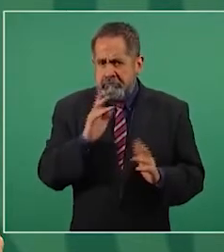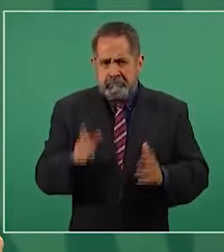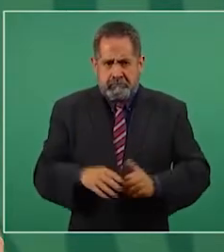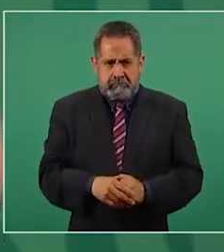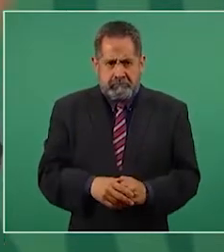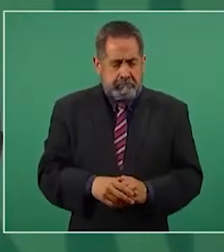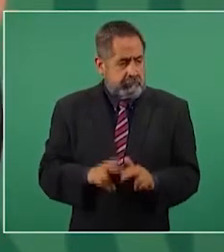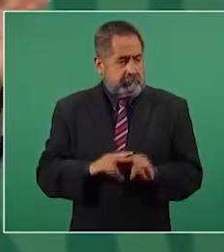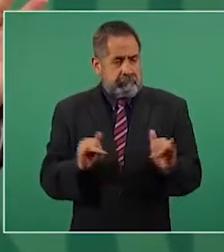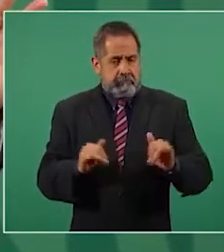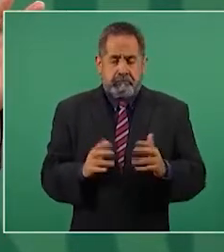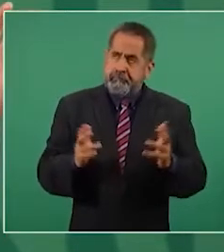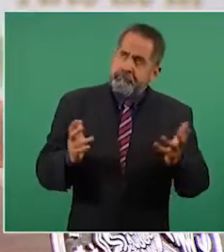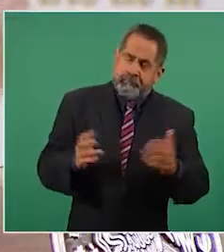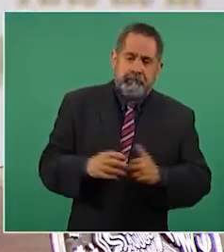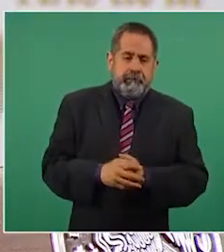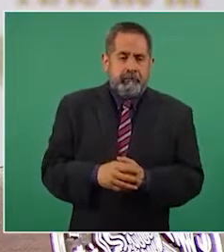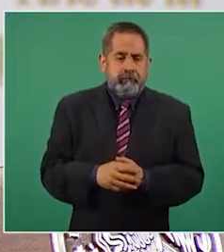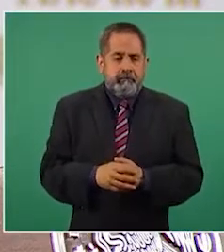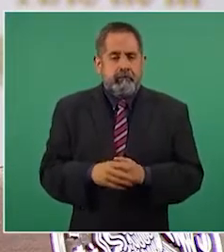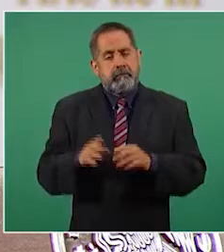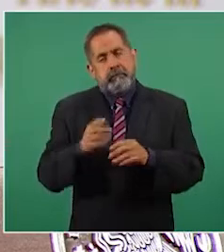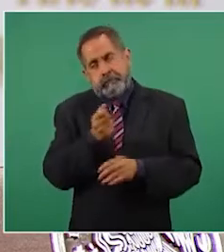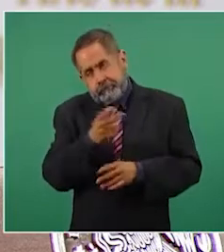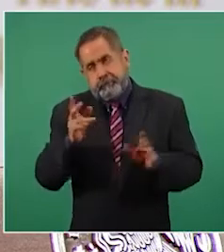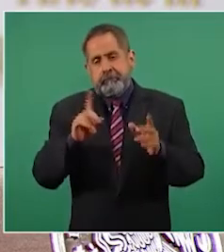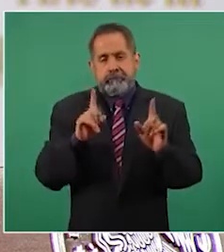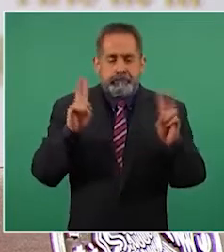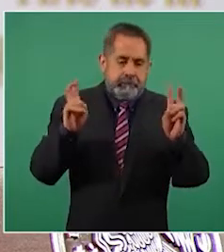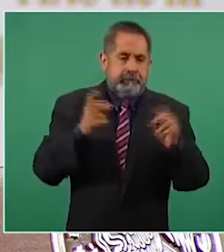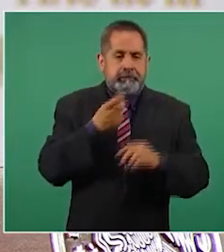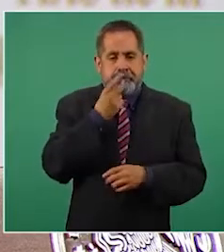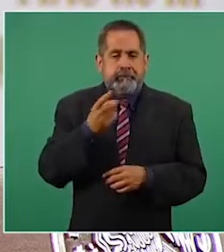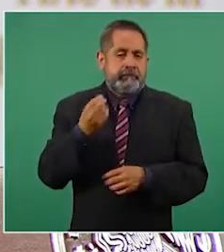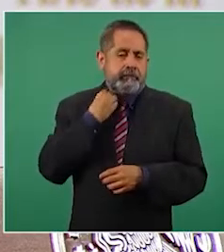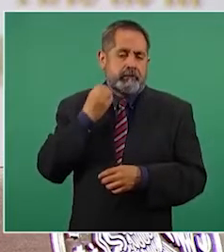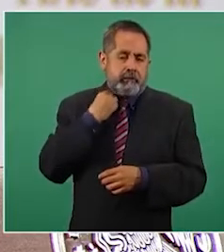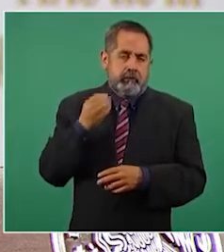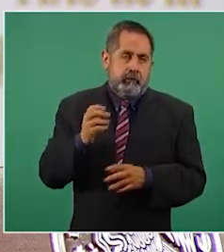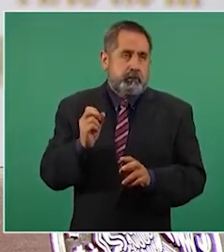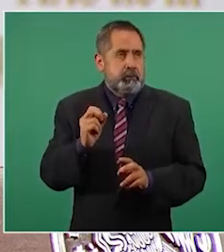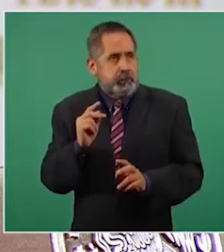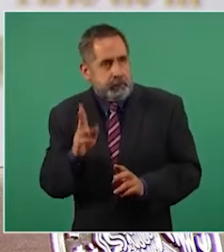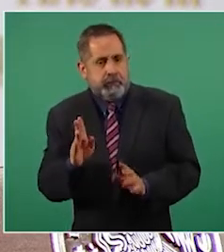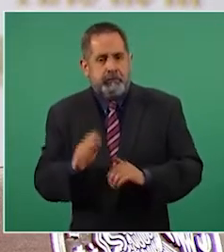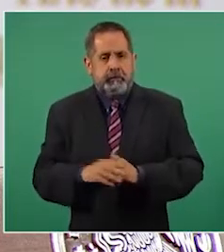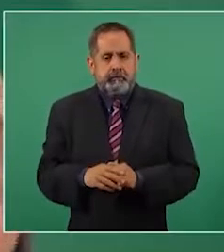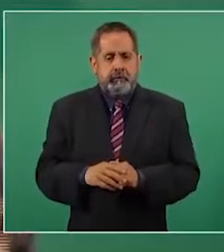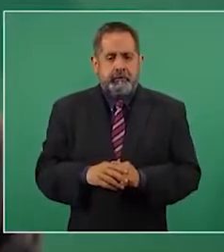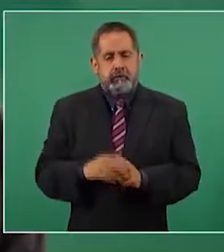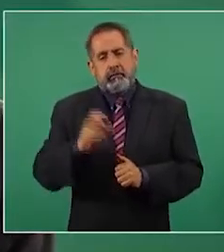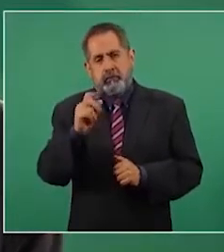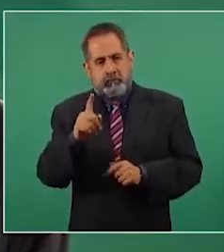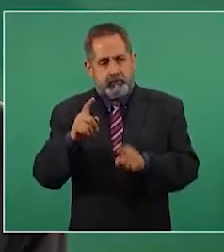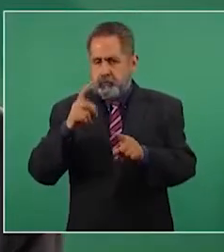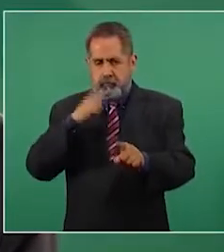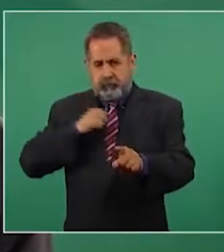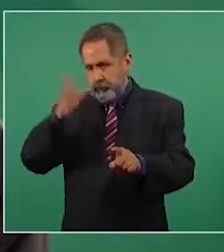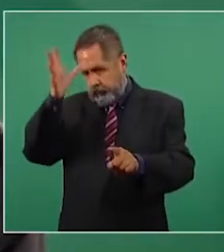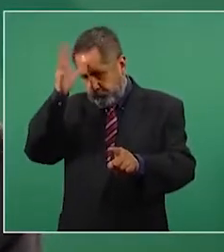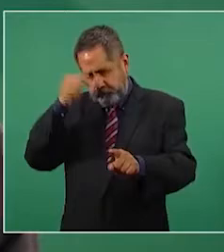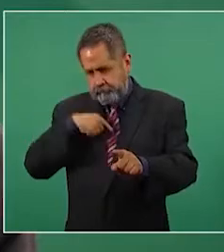Pero bueno, como dicen los abogados, aceptando sin conceder